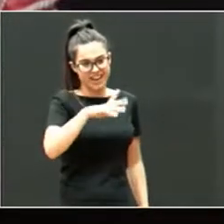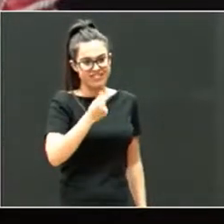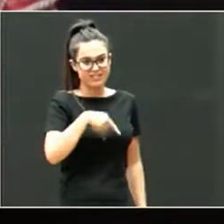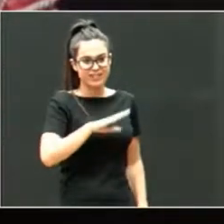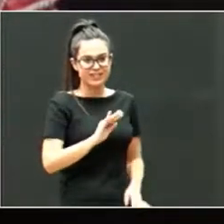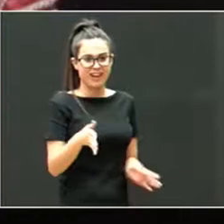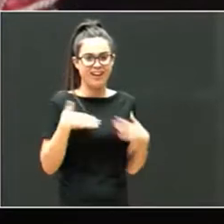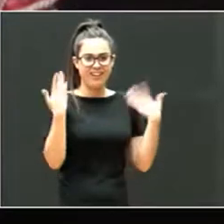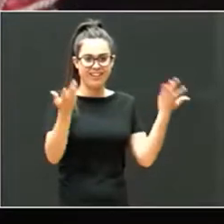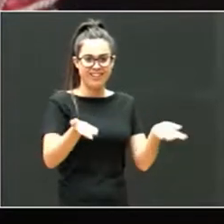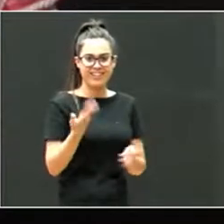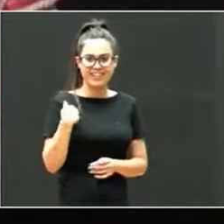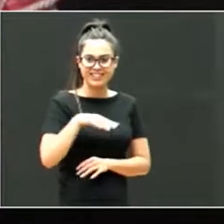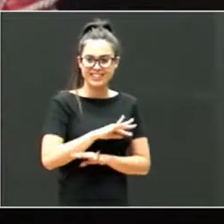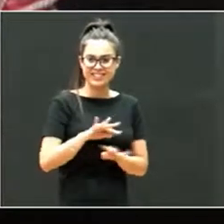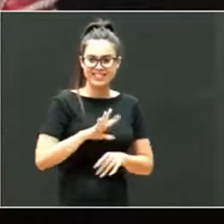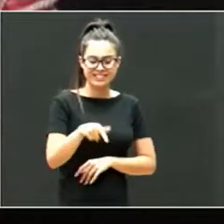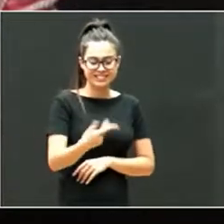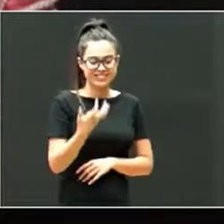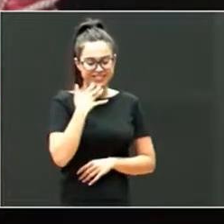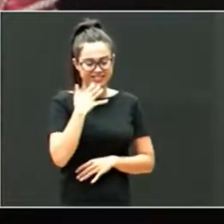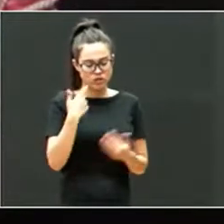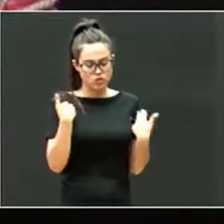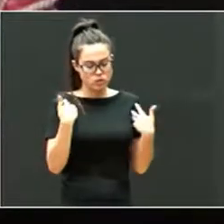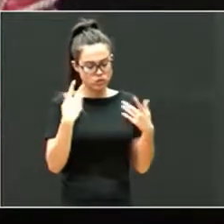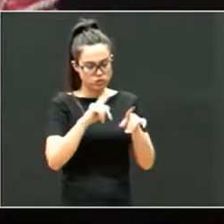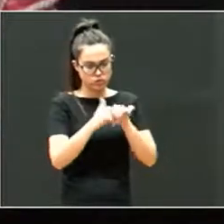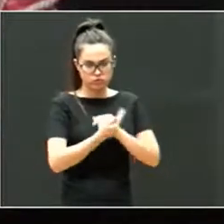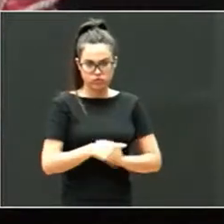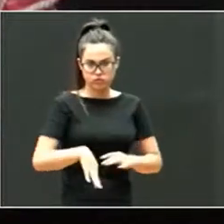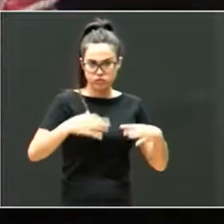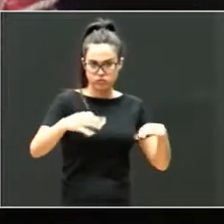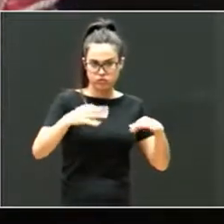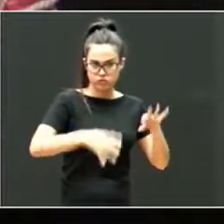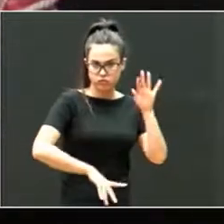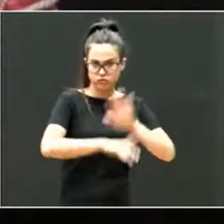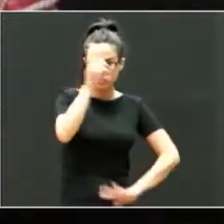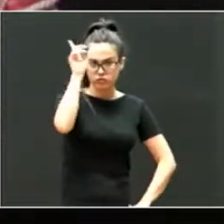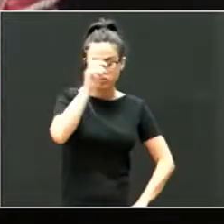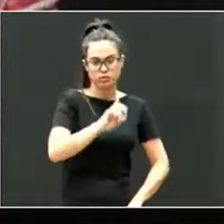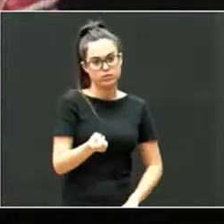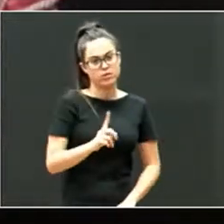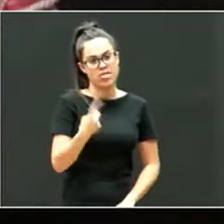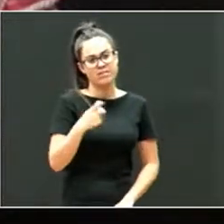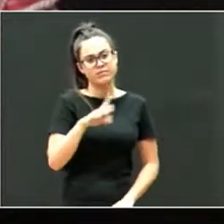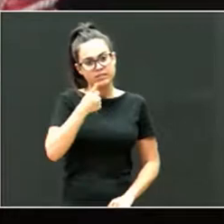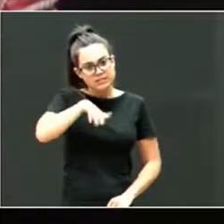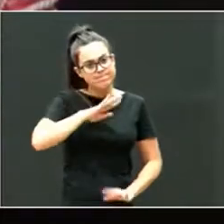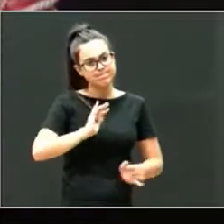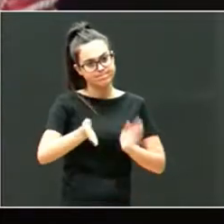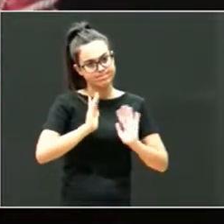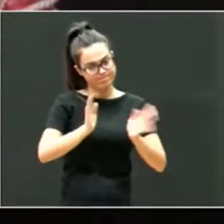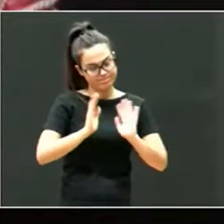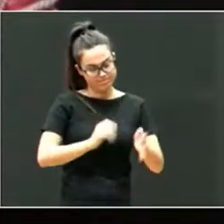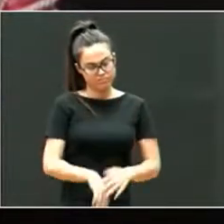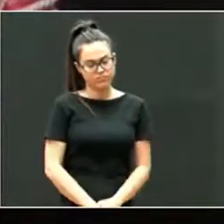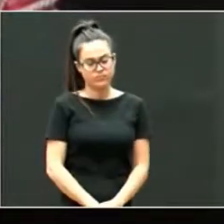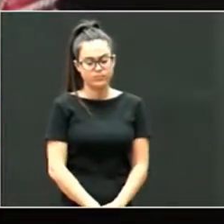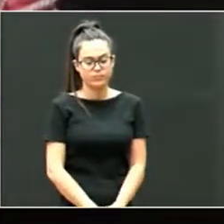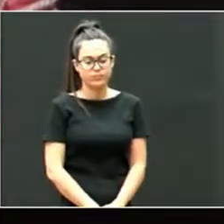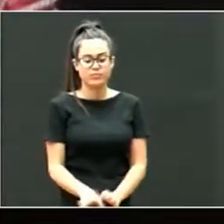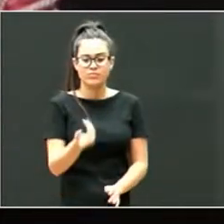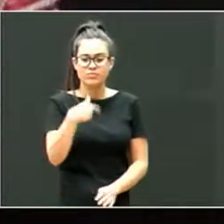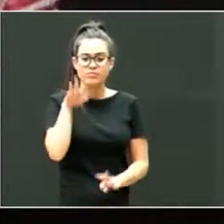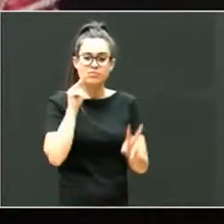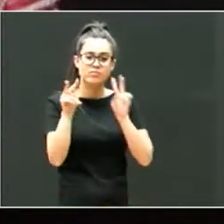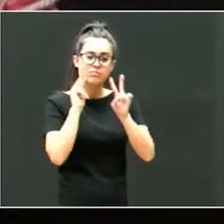Es decir, ningún niño que haya pasado por eso va a desarrollarse sin algún tipo de situación. Hemos visto